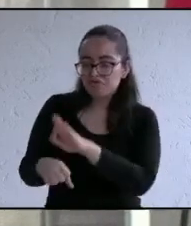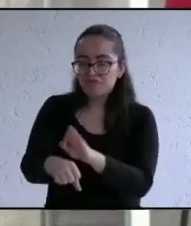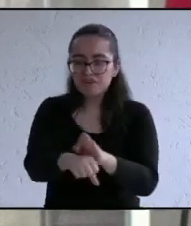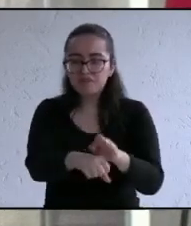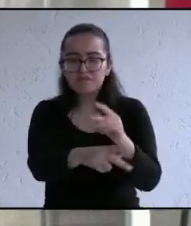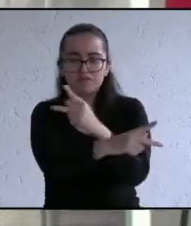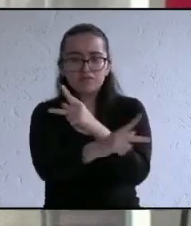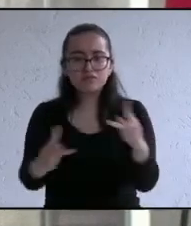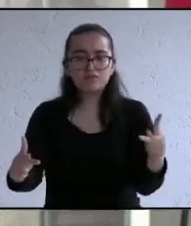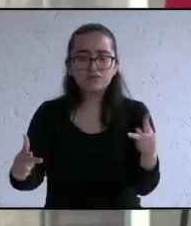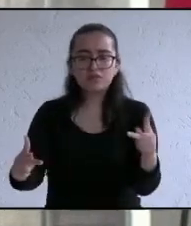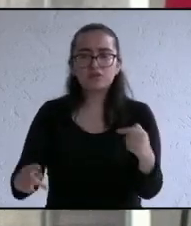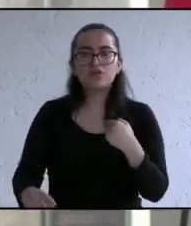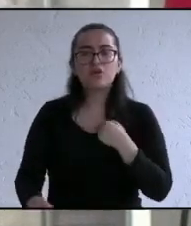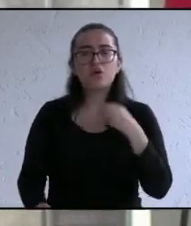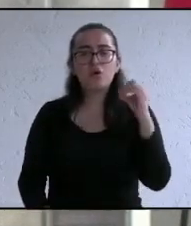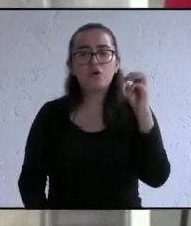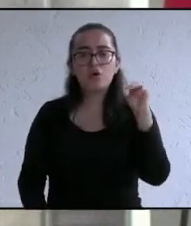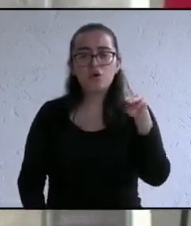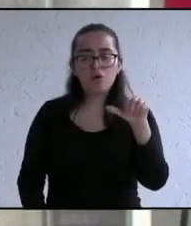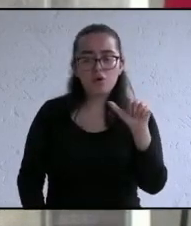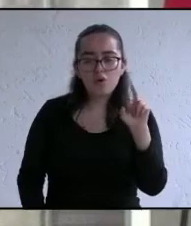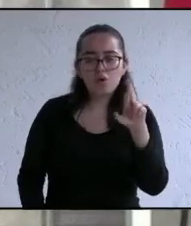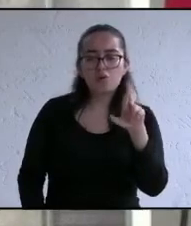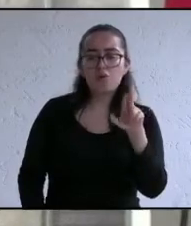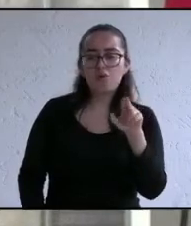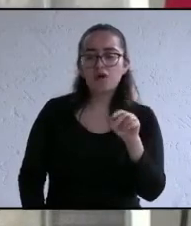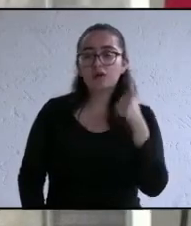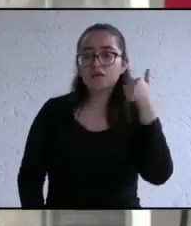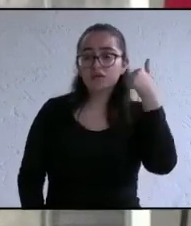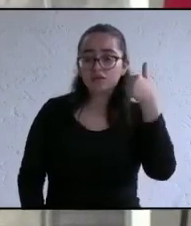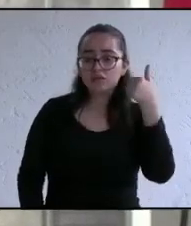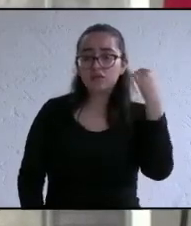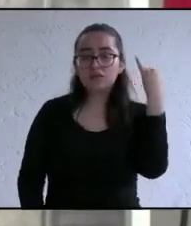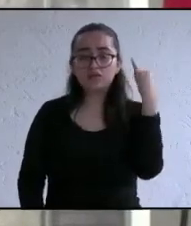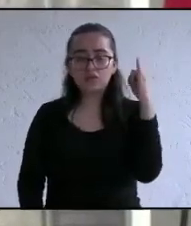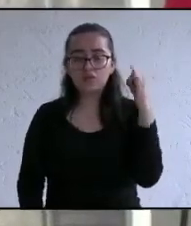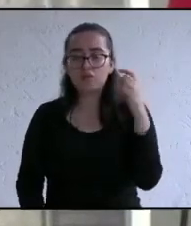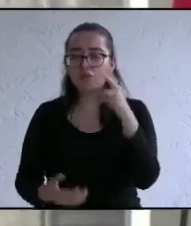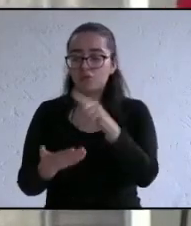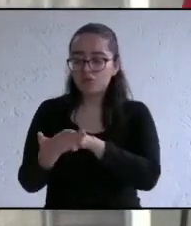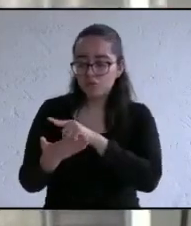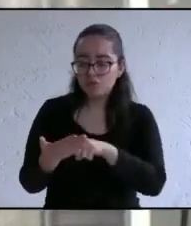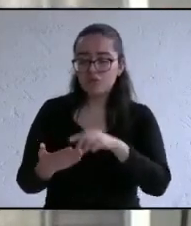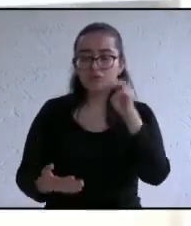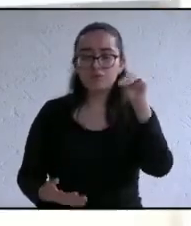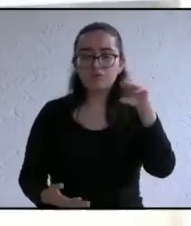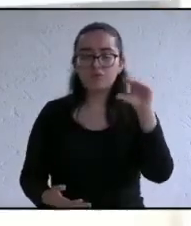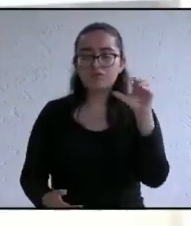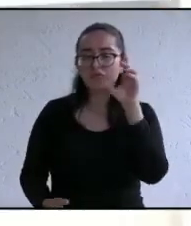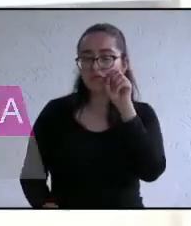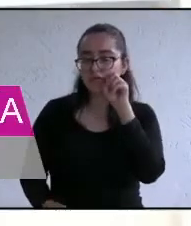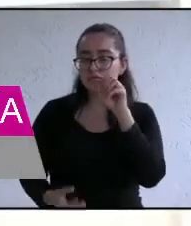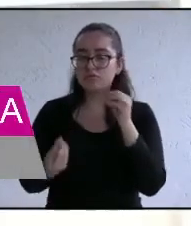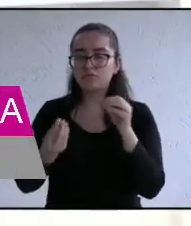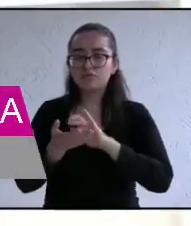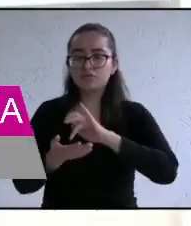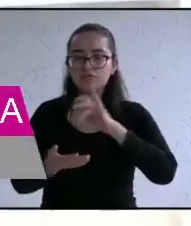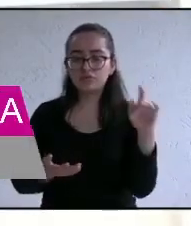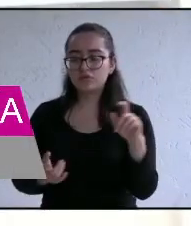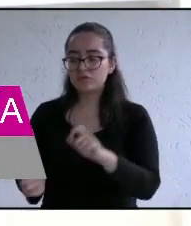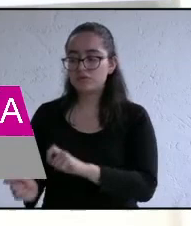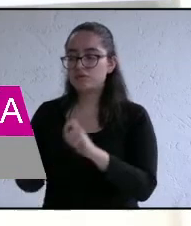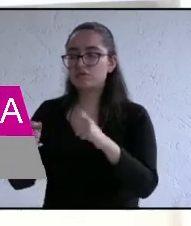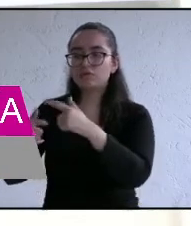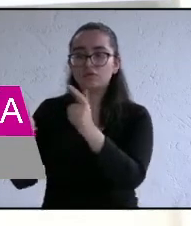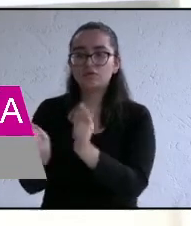nuestros hogares Omar de Moral Molina tu servidor este 6 de junio vota por Movimiento Ciudadano Muchísimas gracias candidato ahora le toca